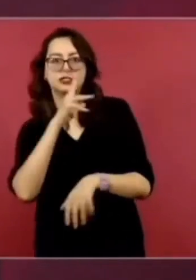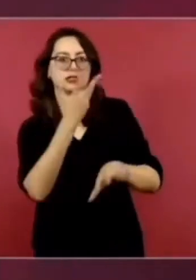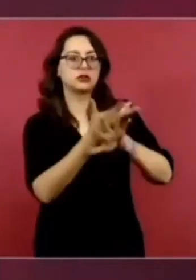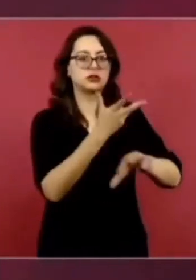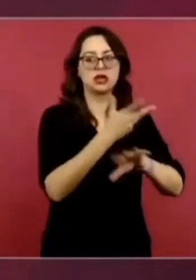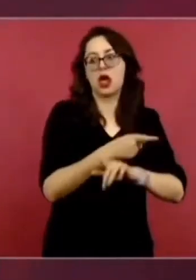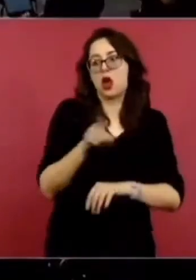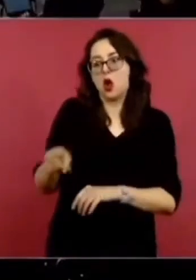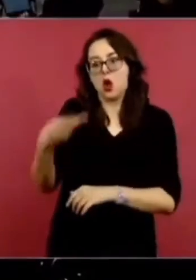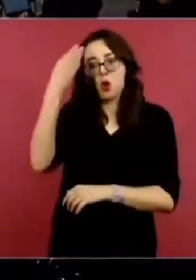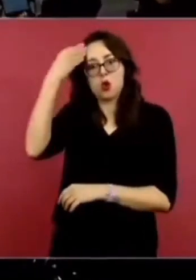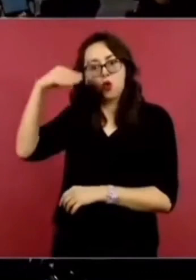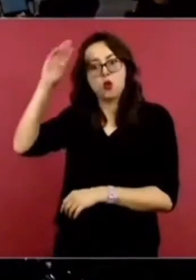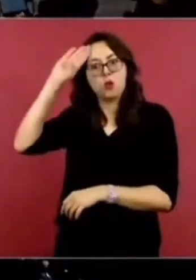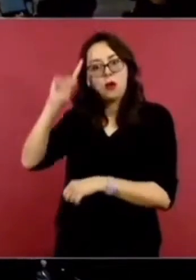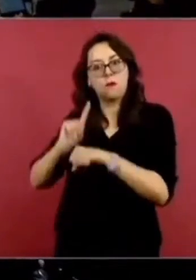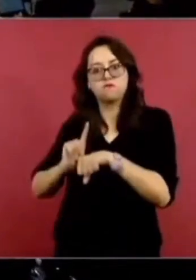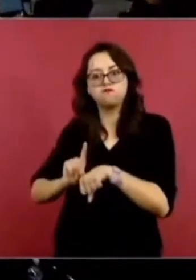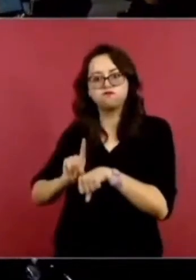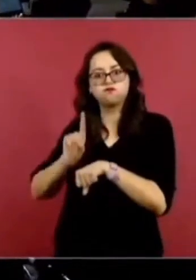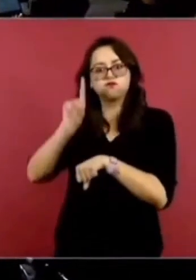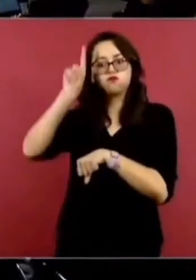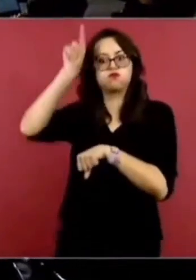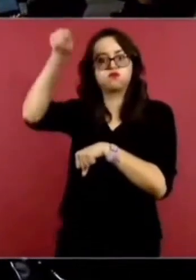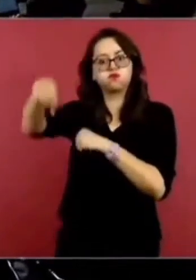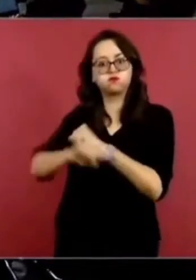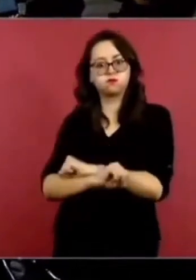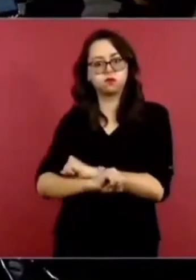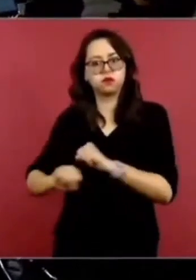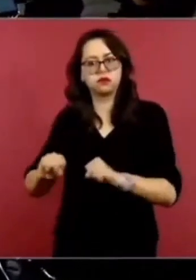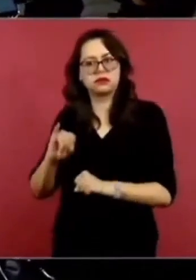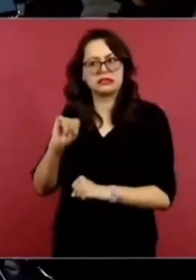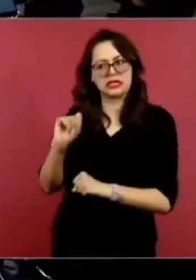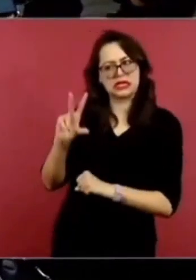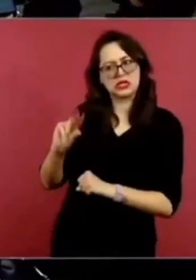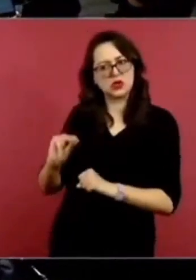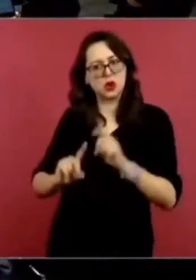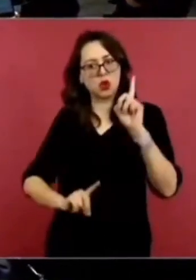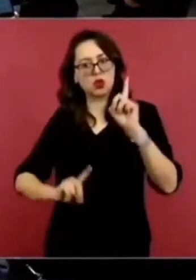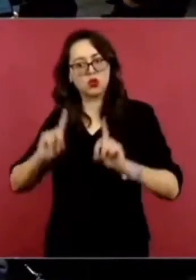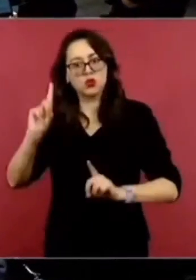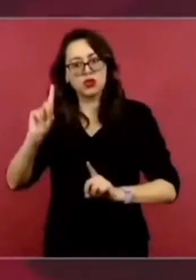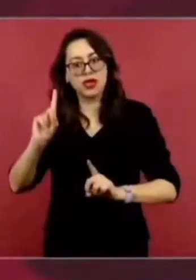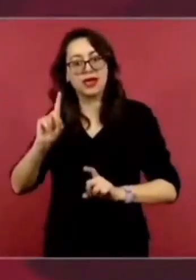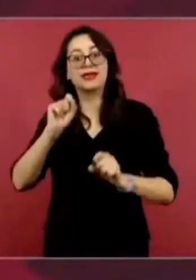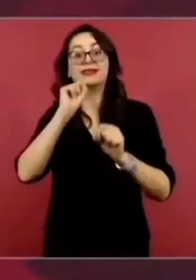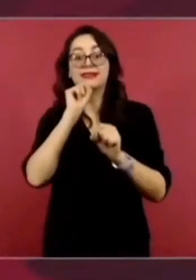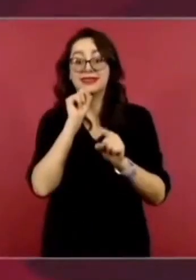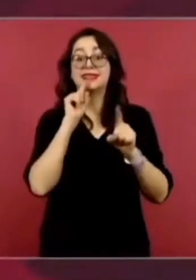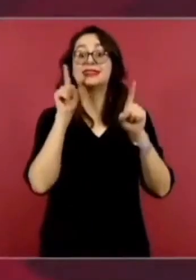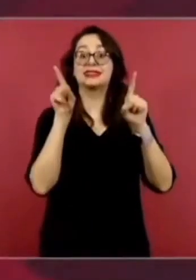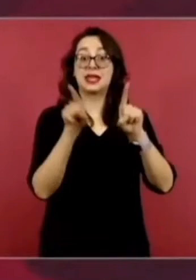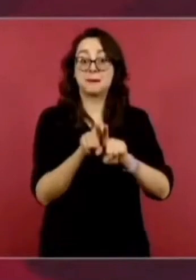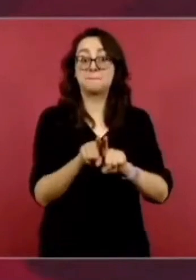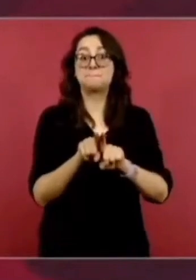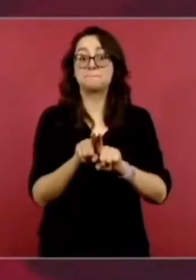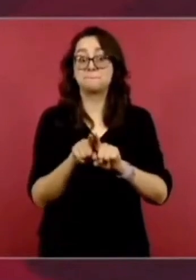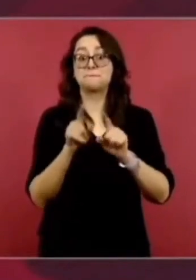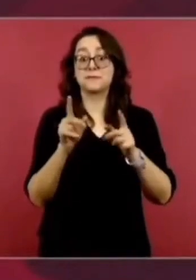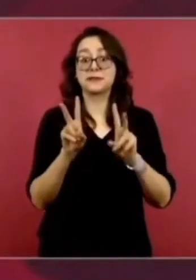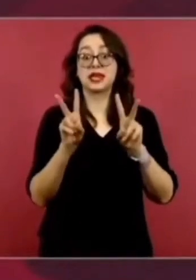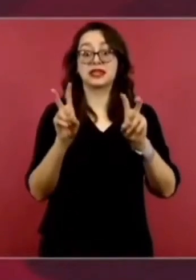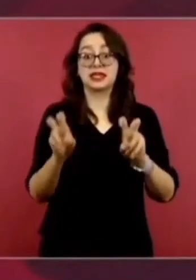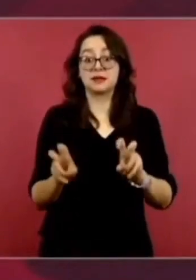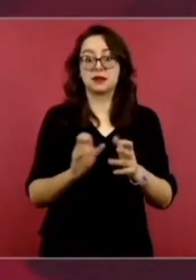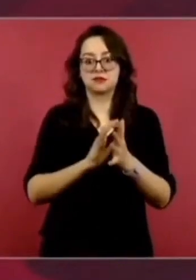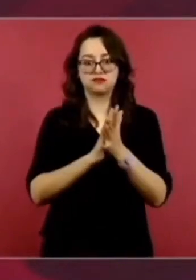la entrevista. Te adelanta lo del relevo, lo de la transición.